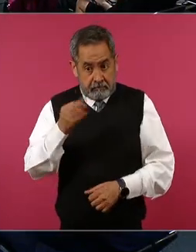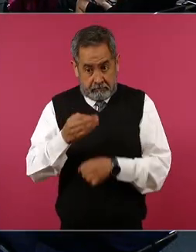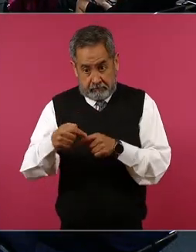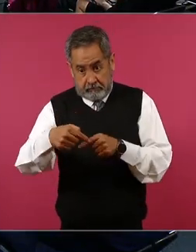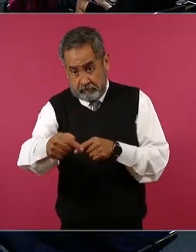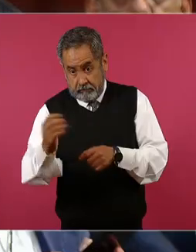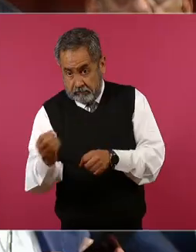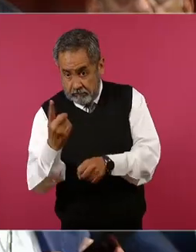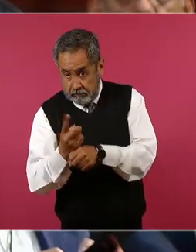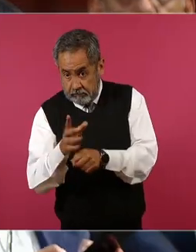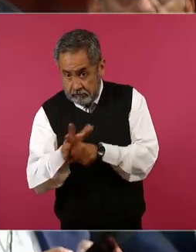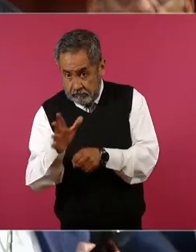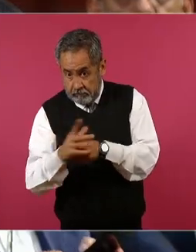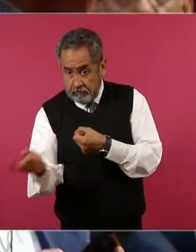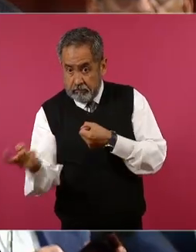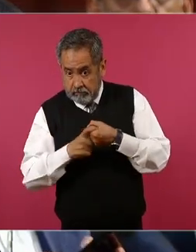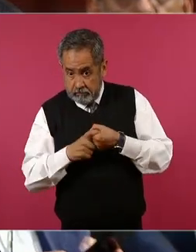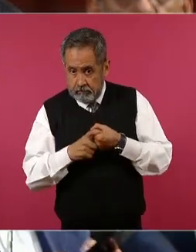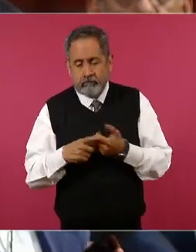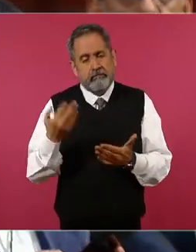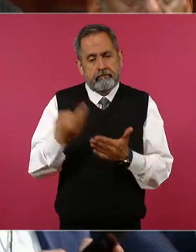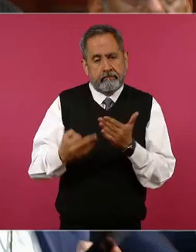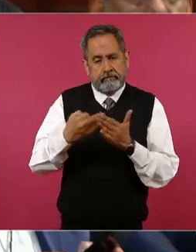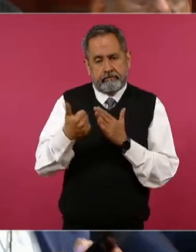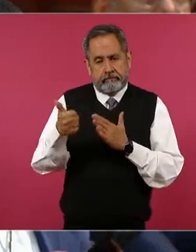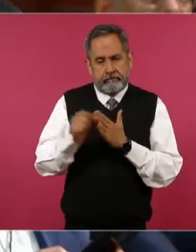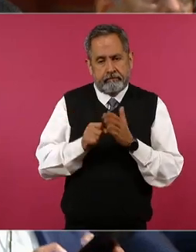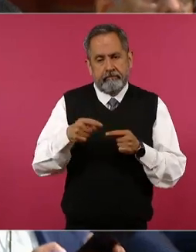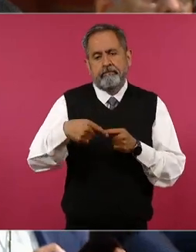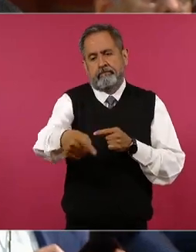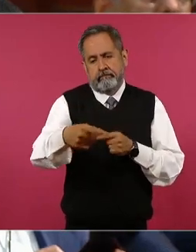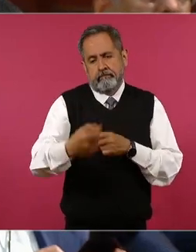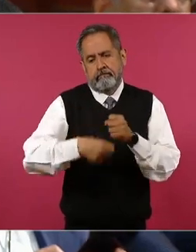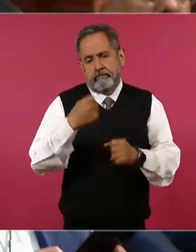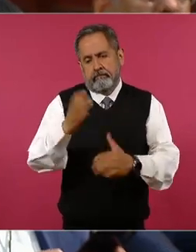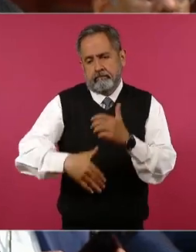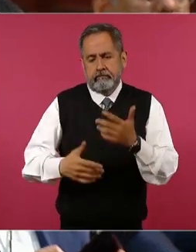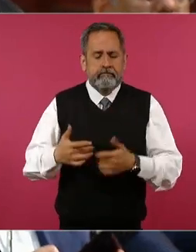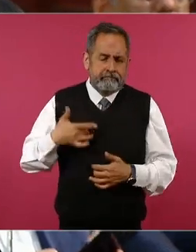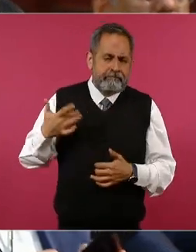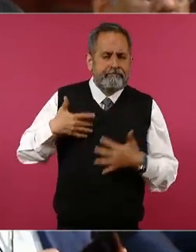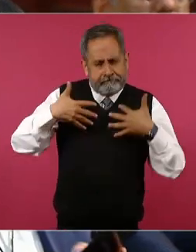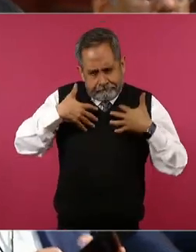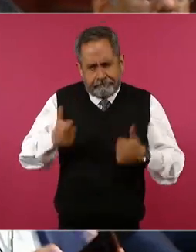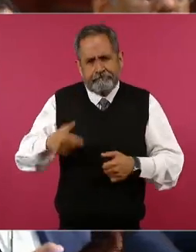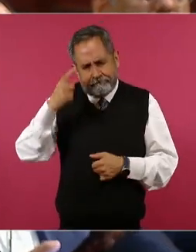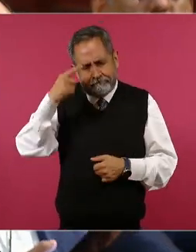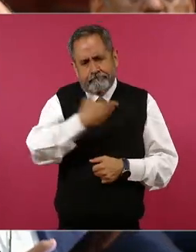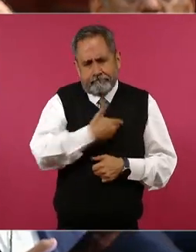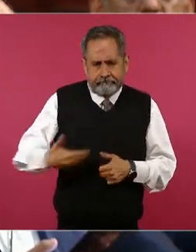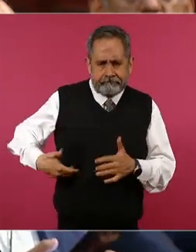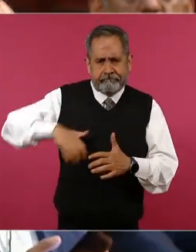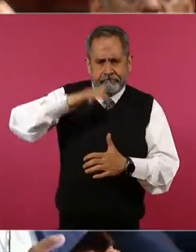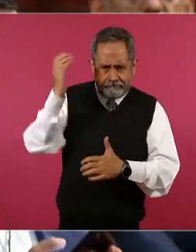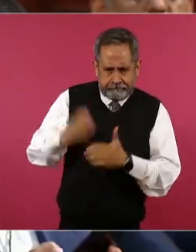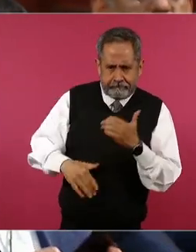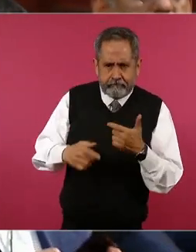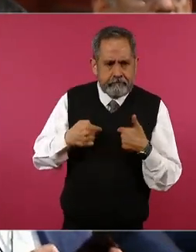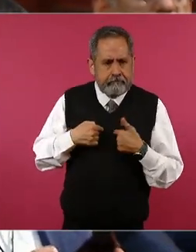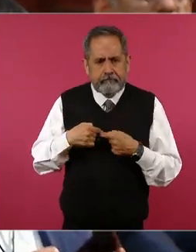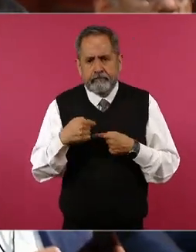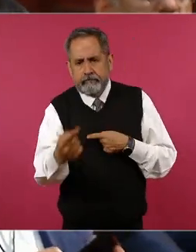porque pues estamos todavía medio año ellos pues dicen sí entendemos el final del sexenio pero